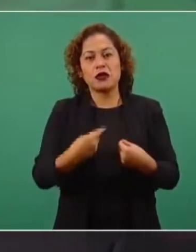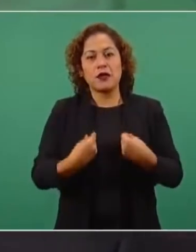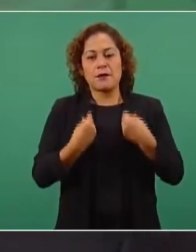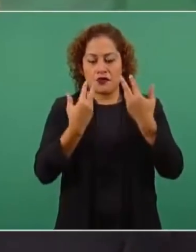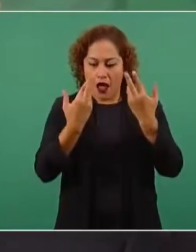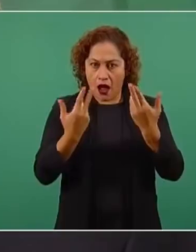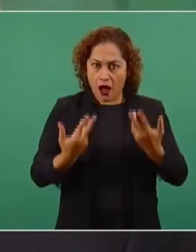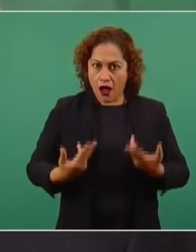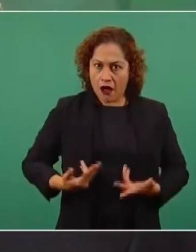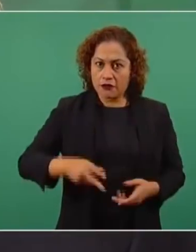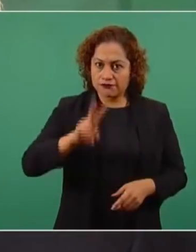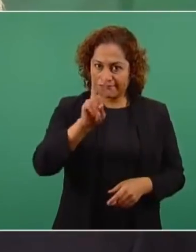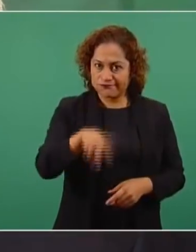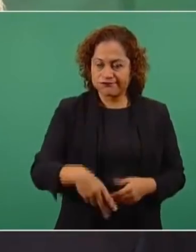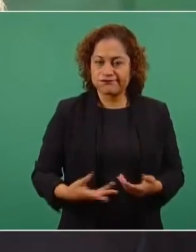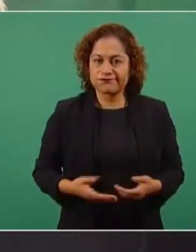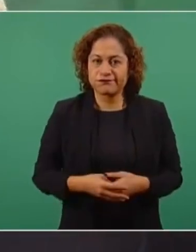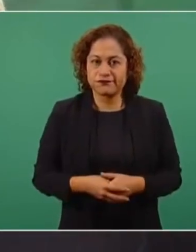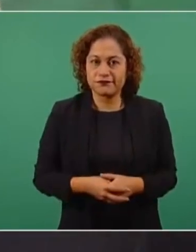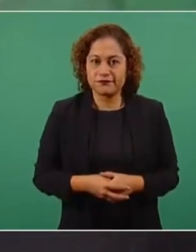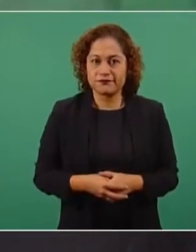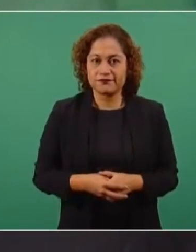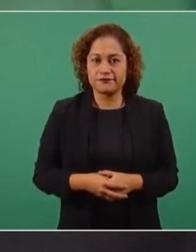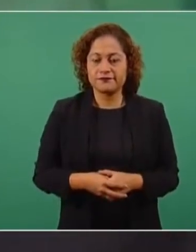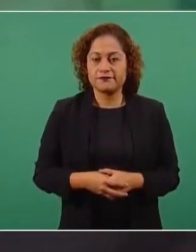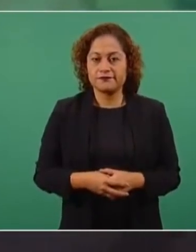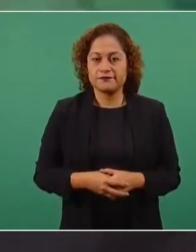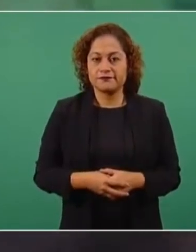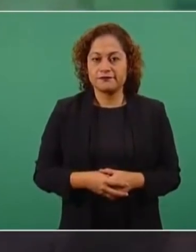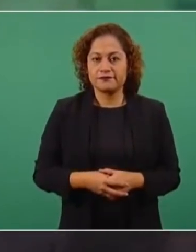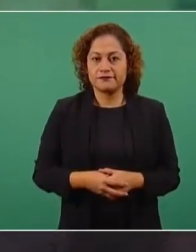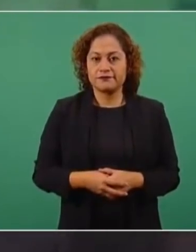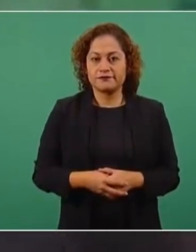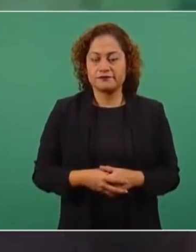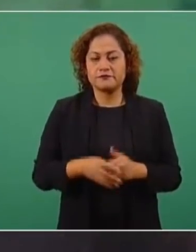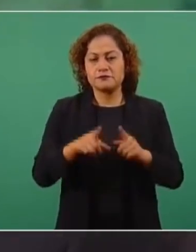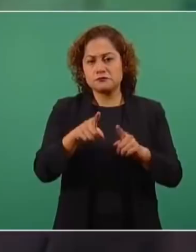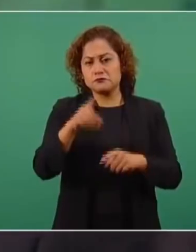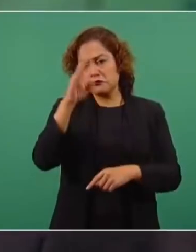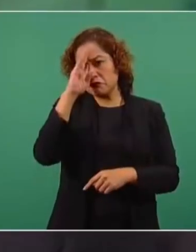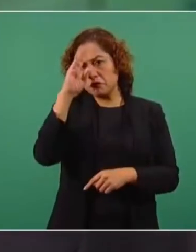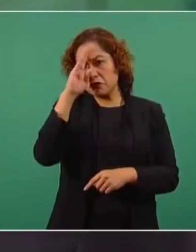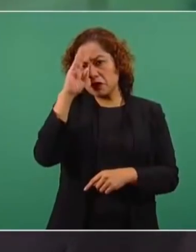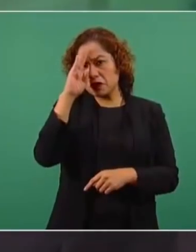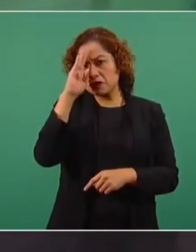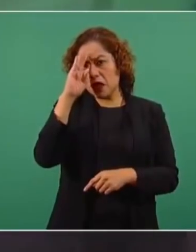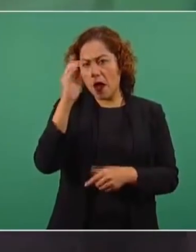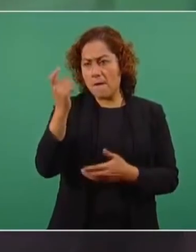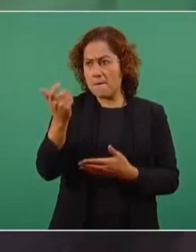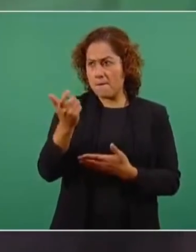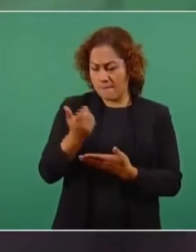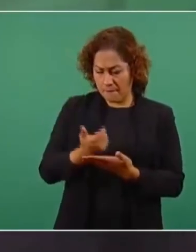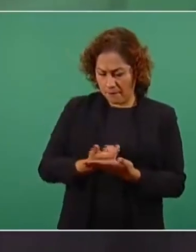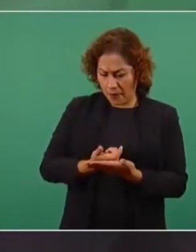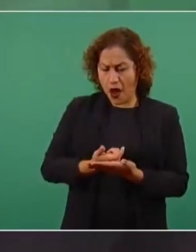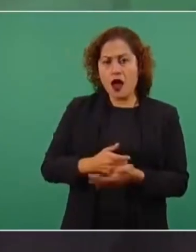recibe lo que necesites para